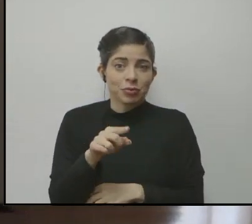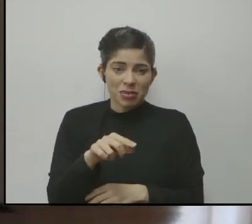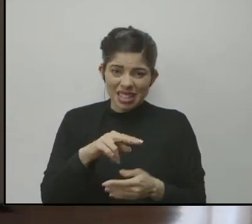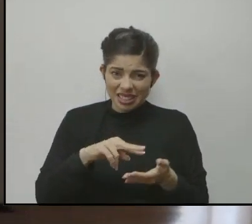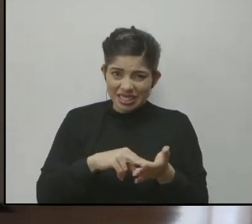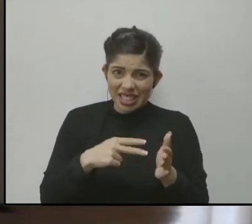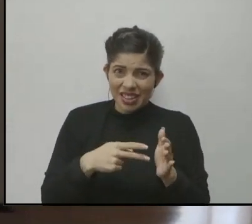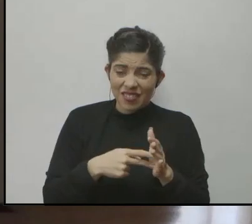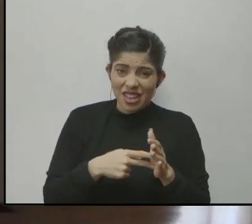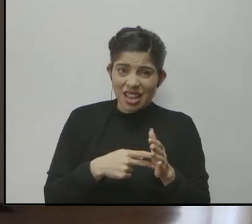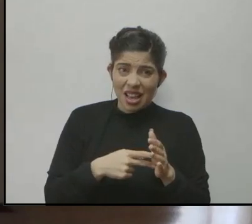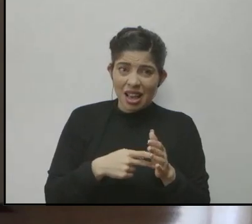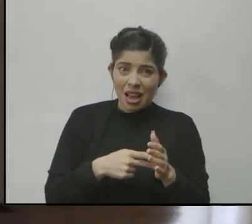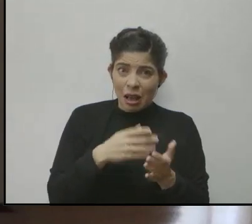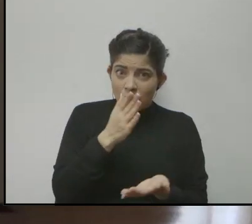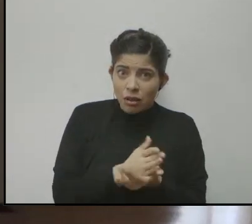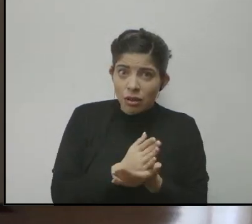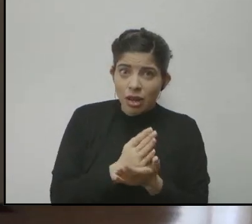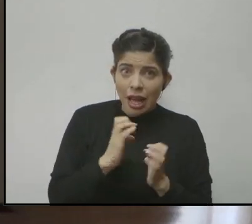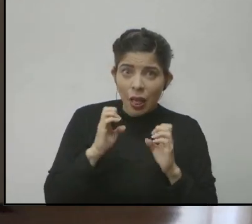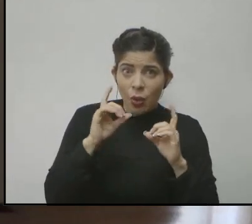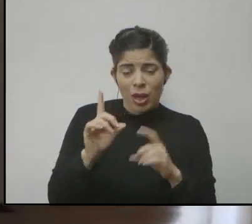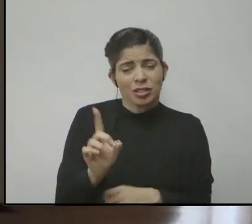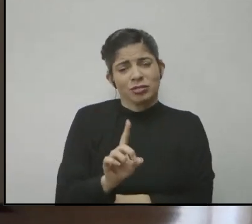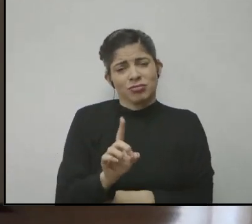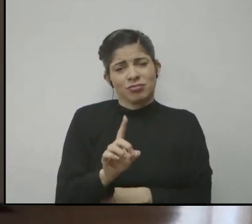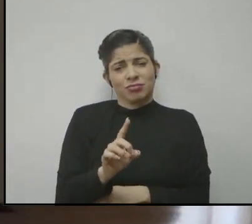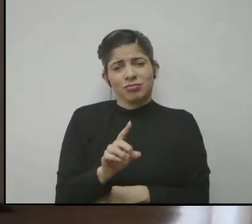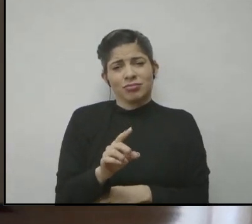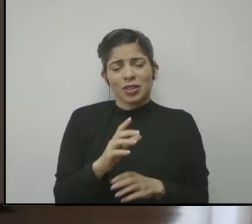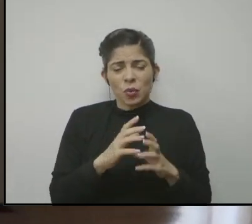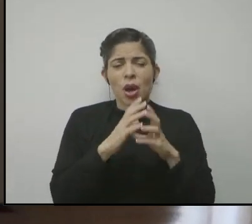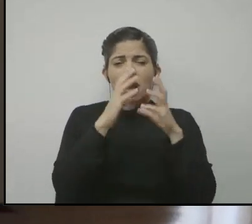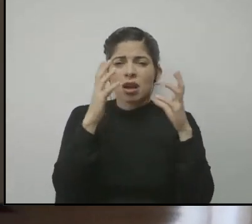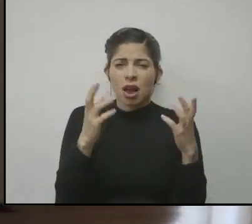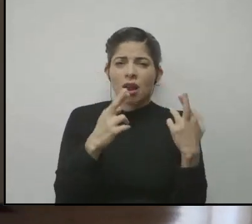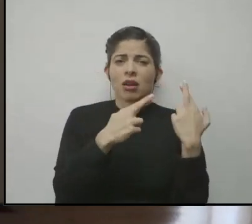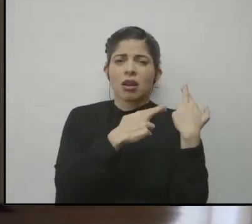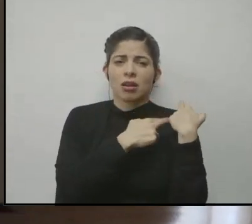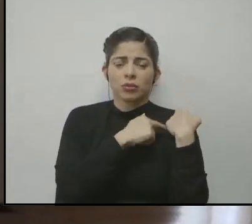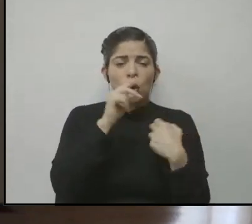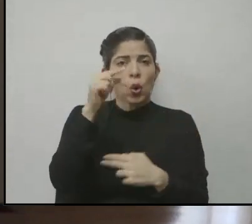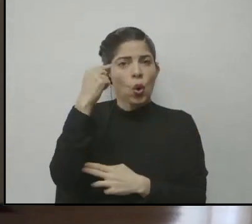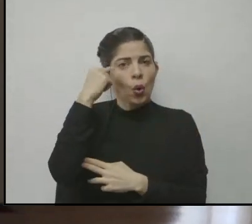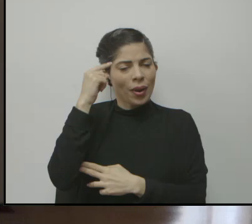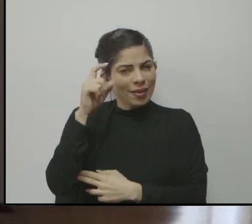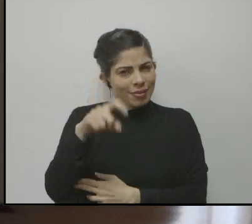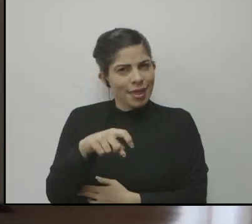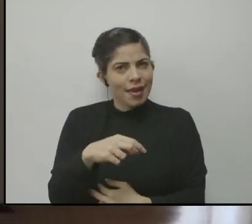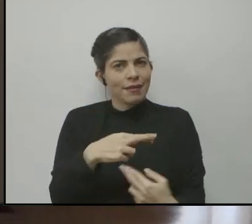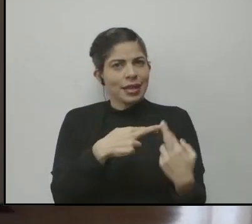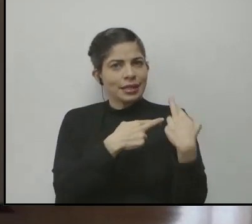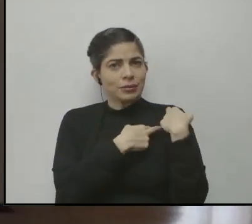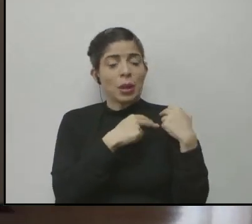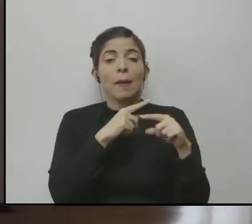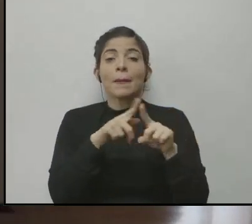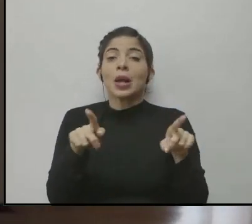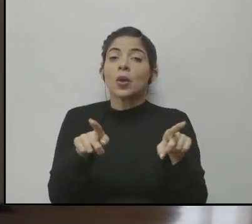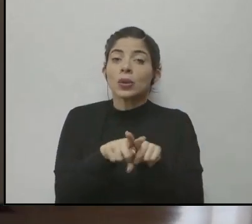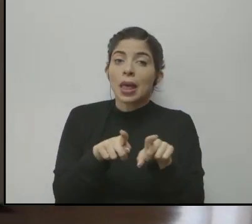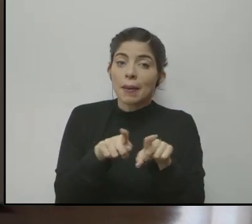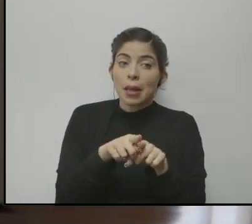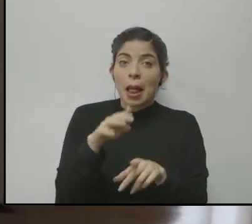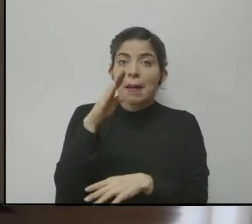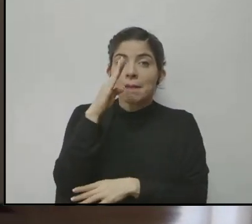significa que se tenga que detener el proceso de educación y es una gran responsabilidad ahí el gobierno tiene que ser responsable pero también